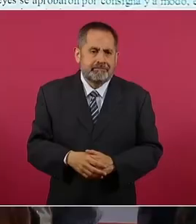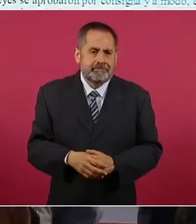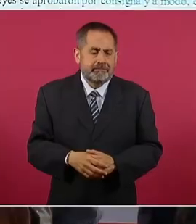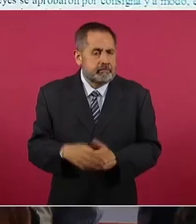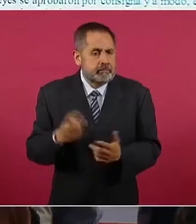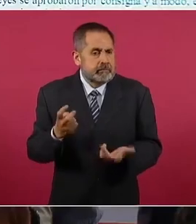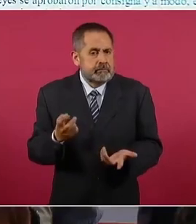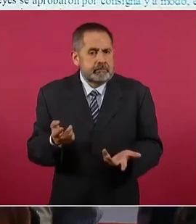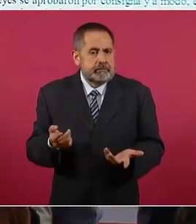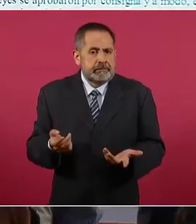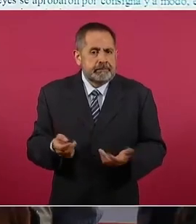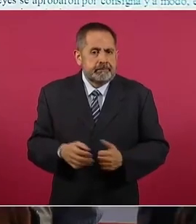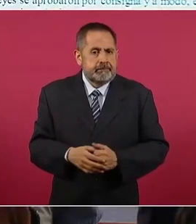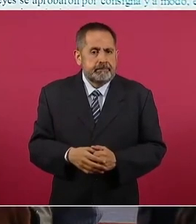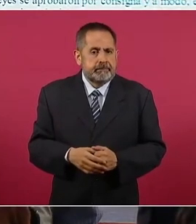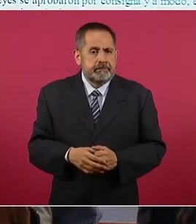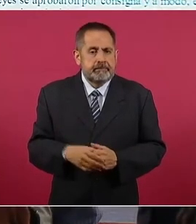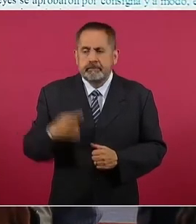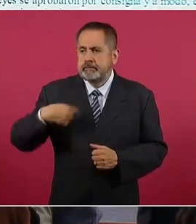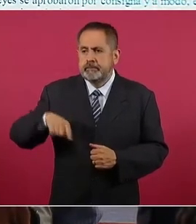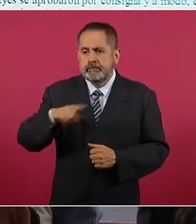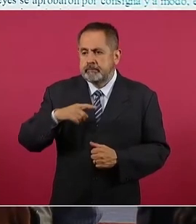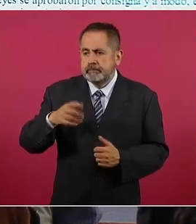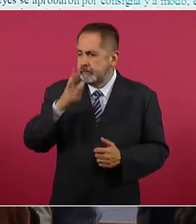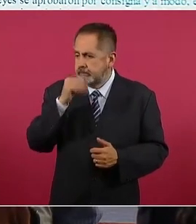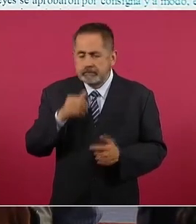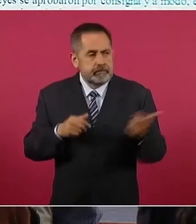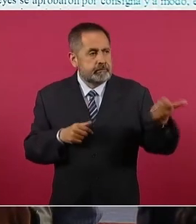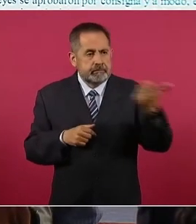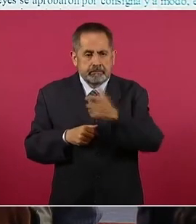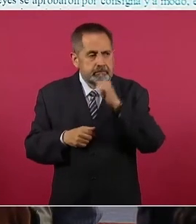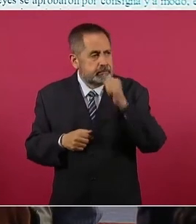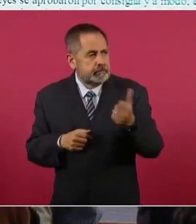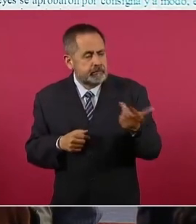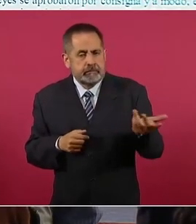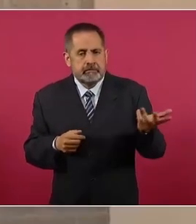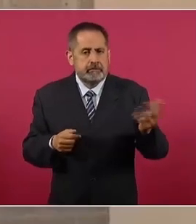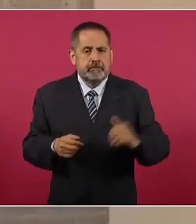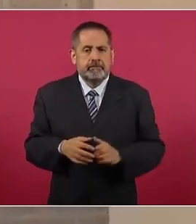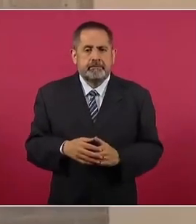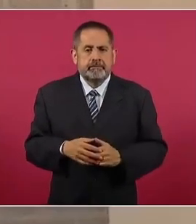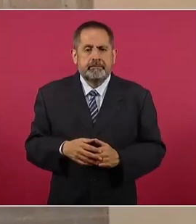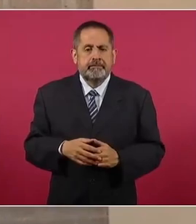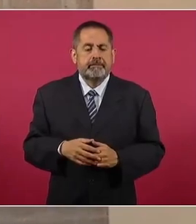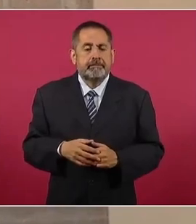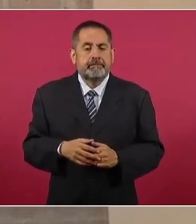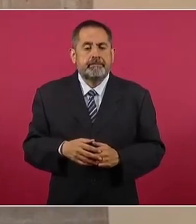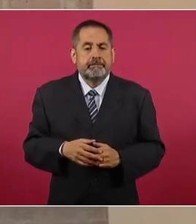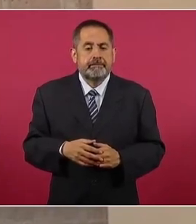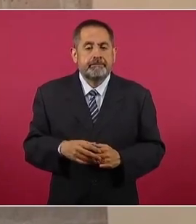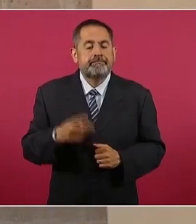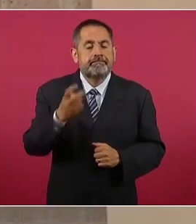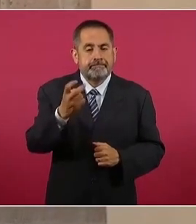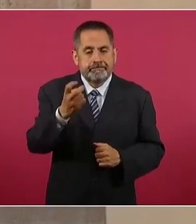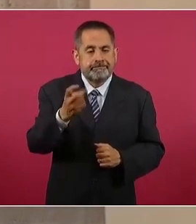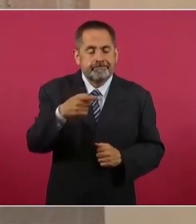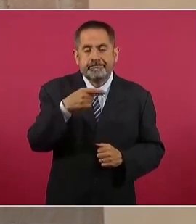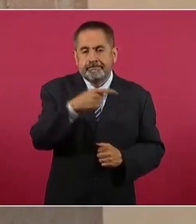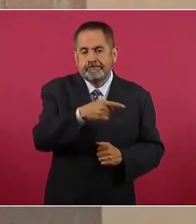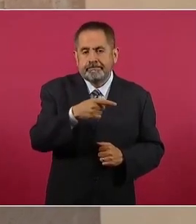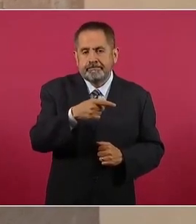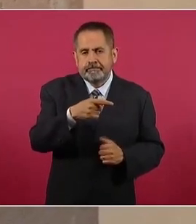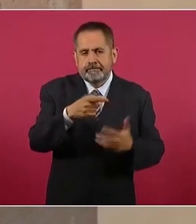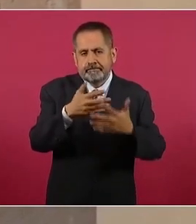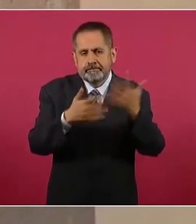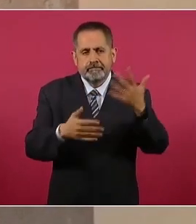pues por eso no pagaban y eso es exactamente lo que hizo ya